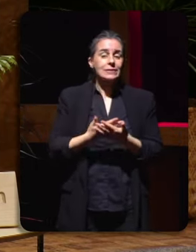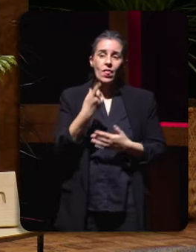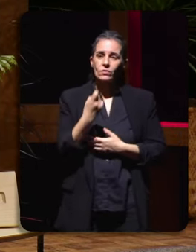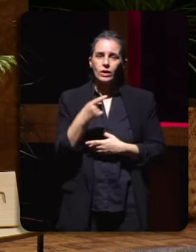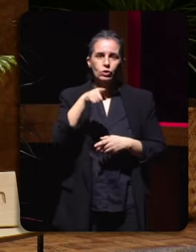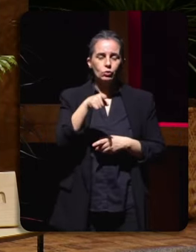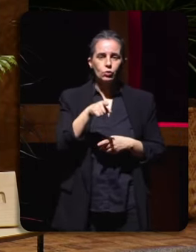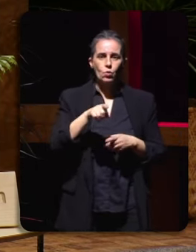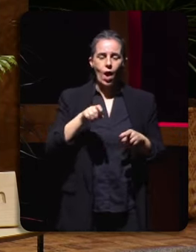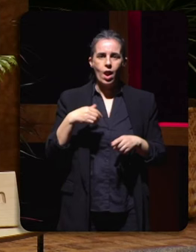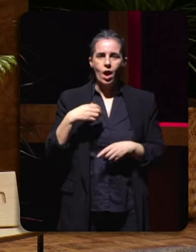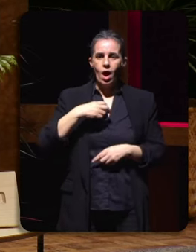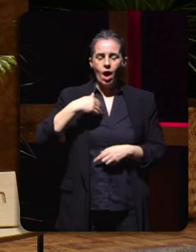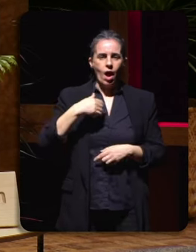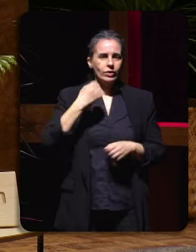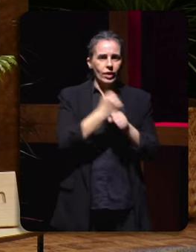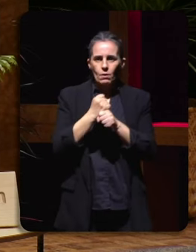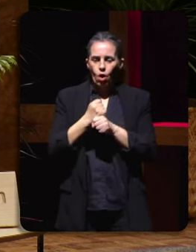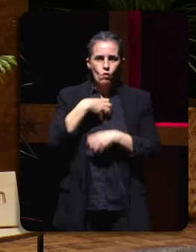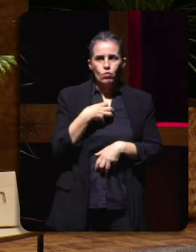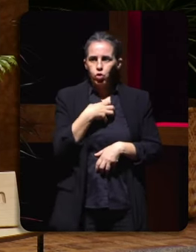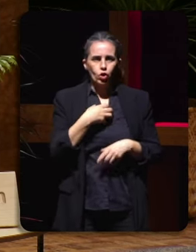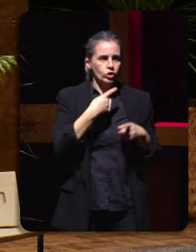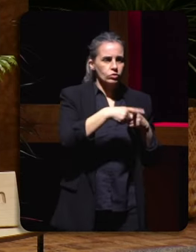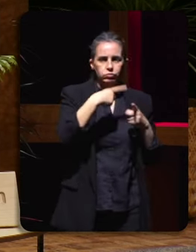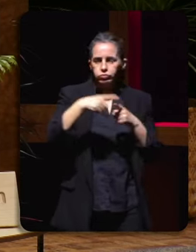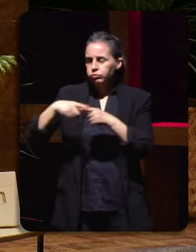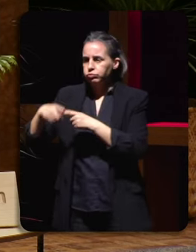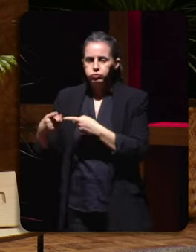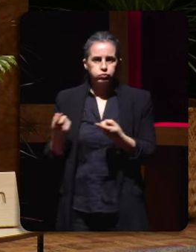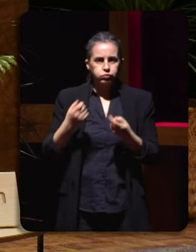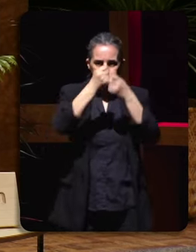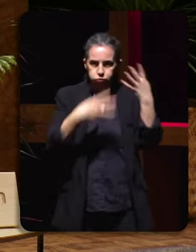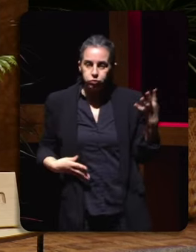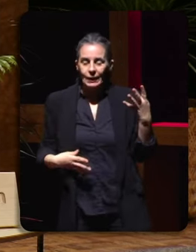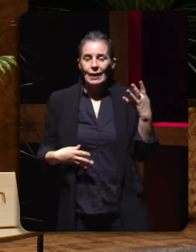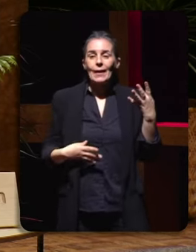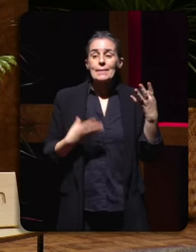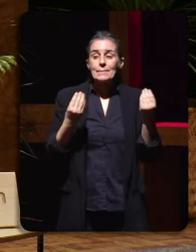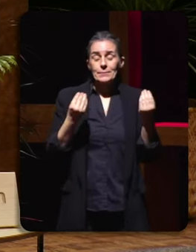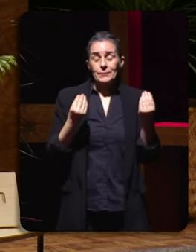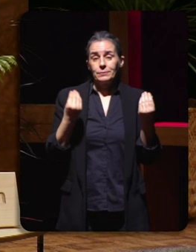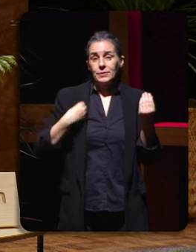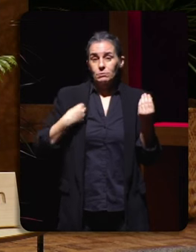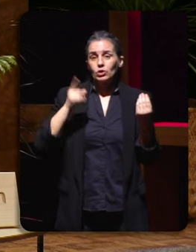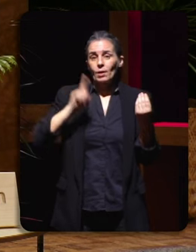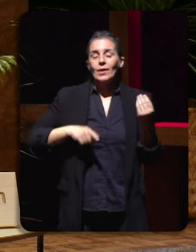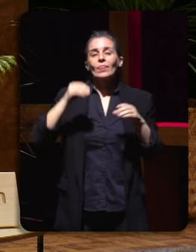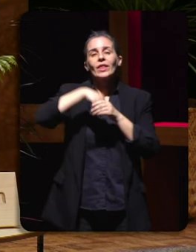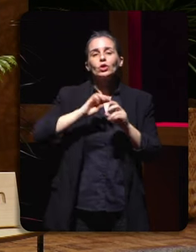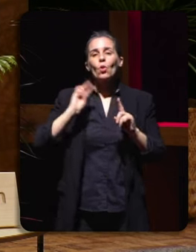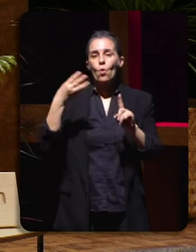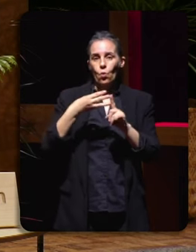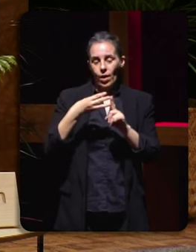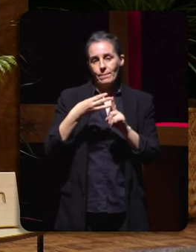porque están as redes sociais e tes que estar pendiente delas están normalmente as páxinas dos propios medios de comunicación as